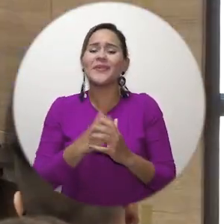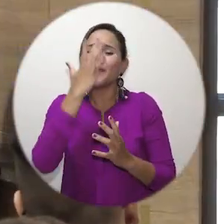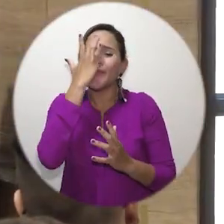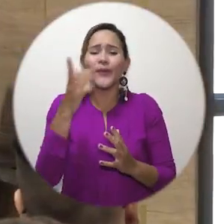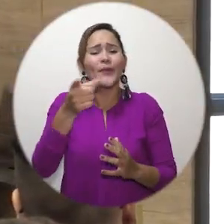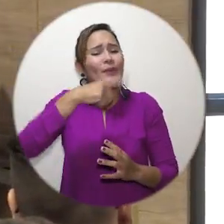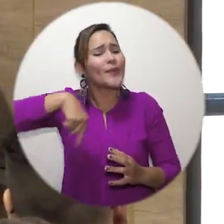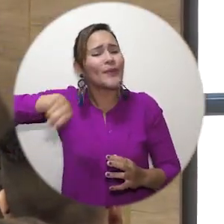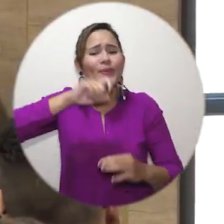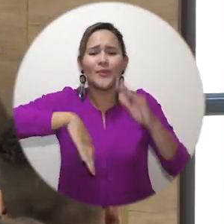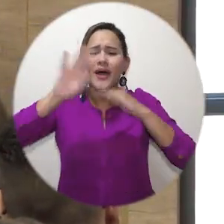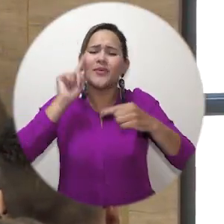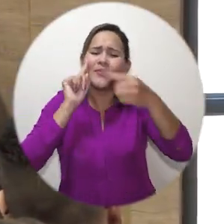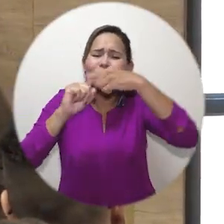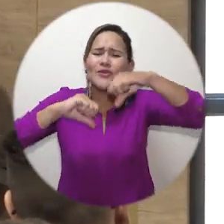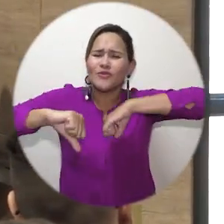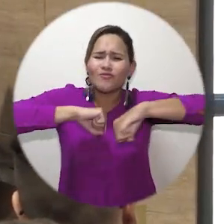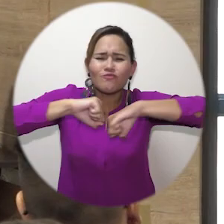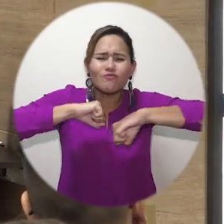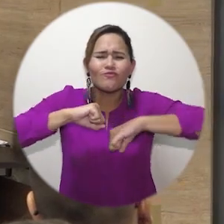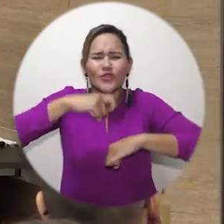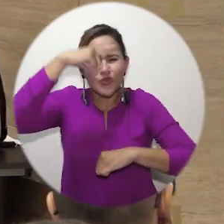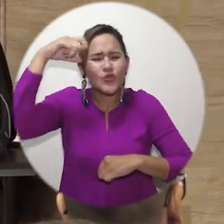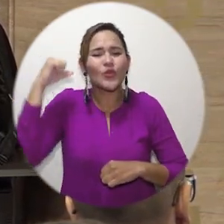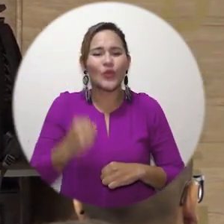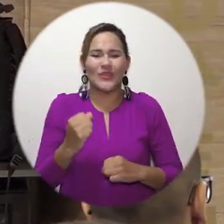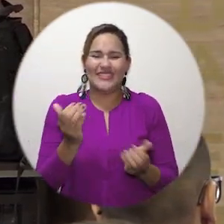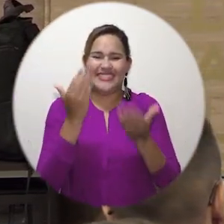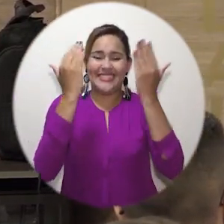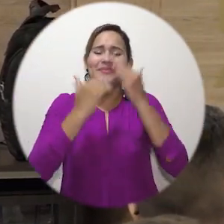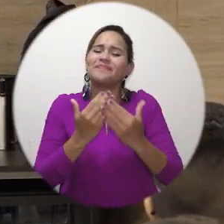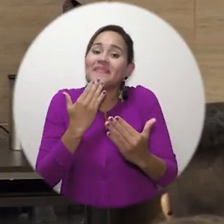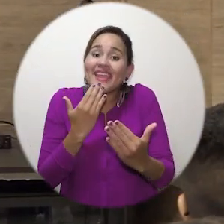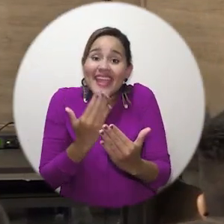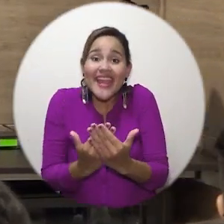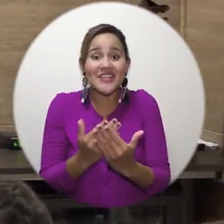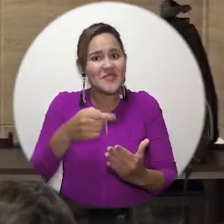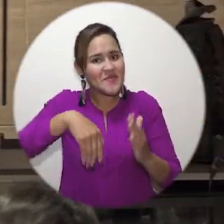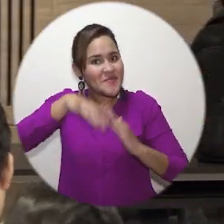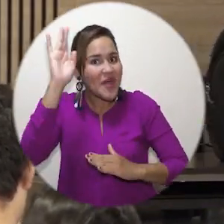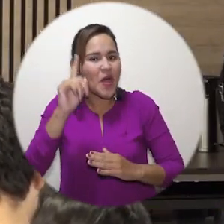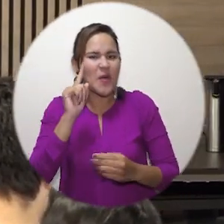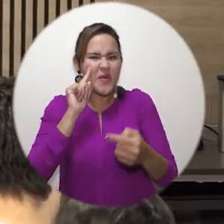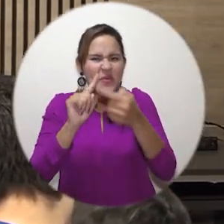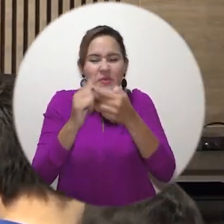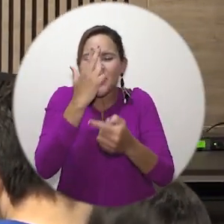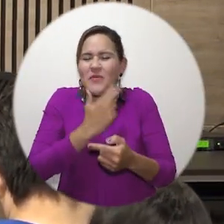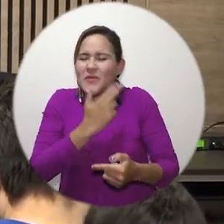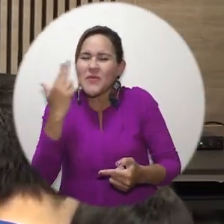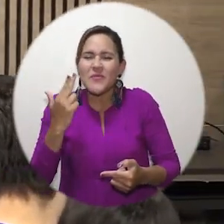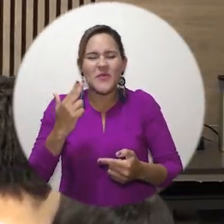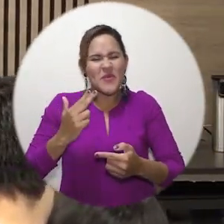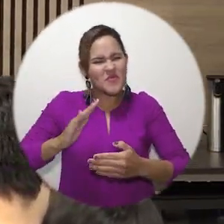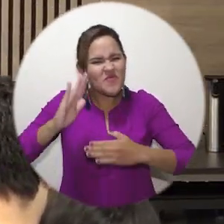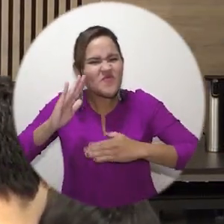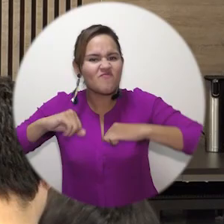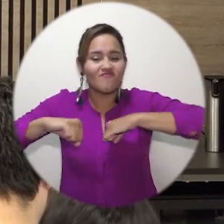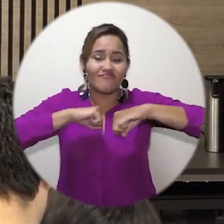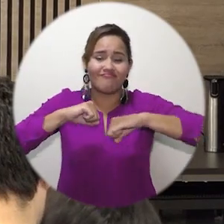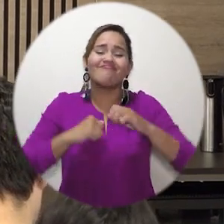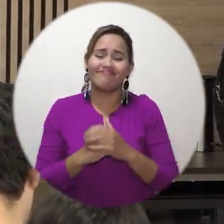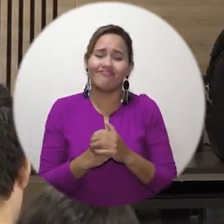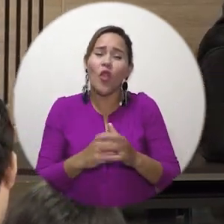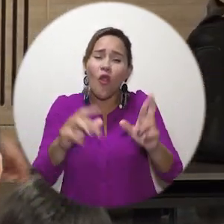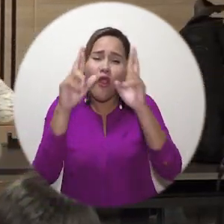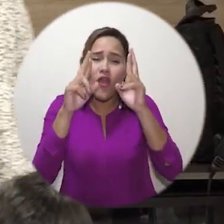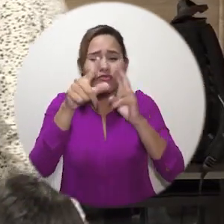porque lo que hacemos aquí tiene muchísimo valor. Así que de verdad, muchas gracias por ese compromiso, ese sentido de pertenencia y ayúdenos